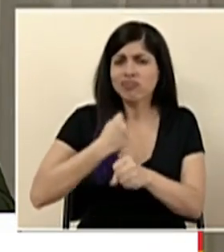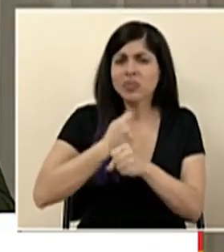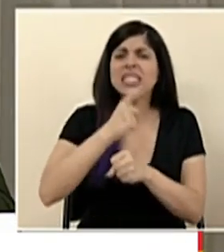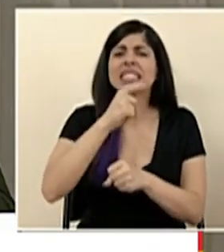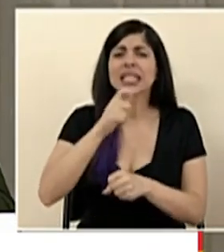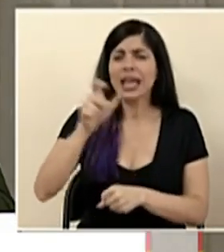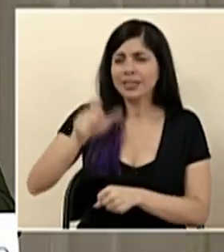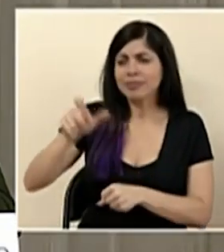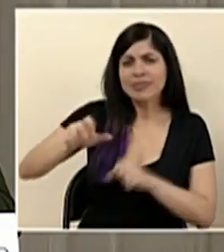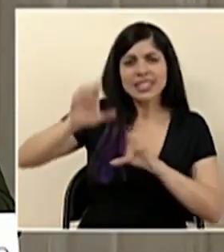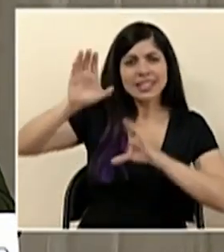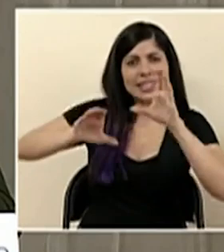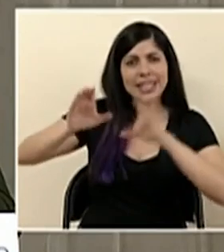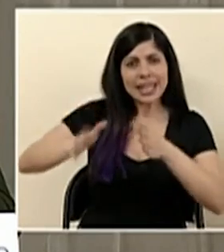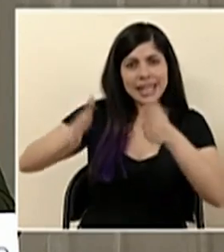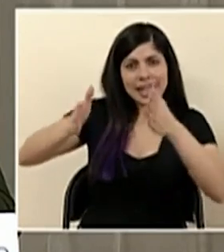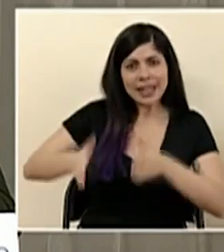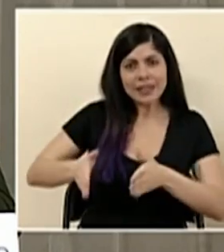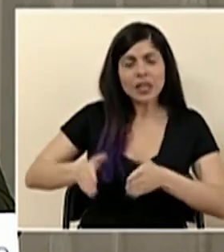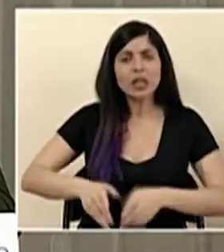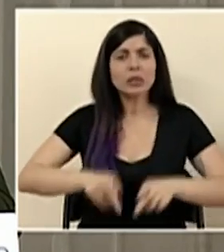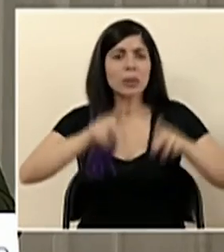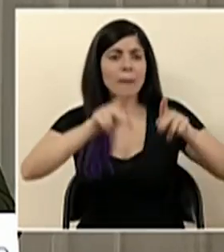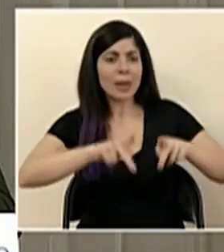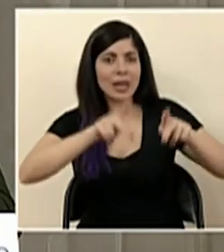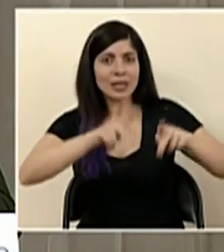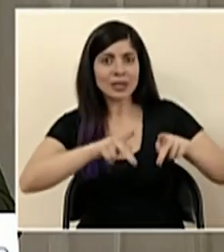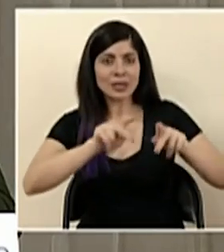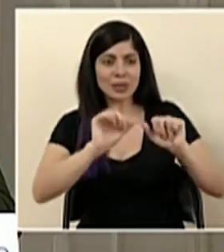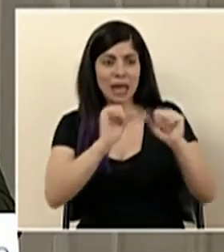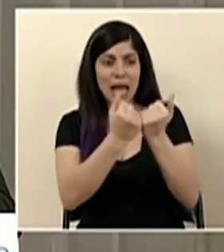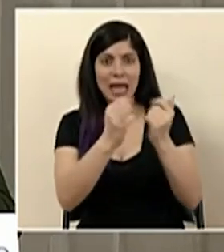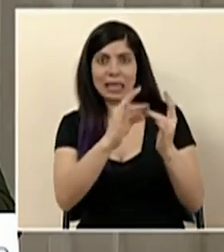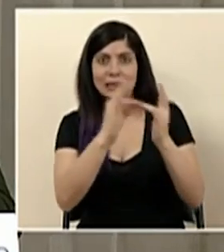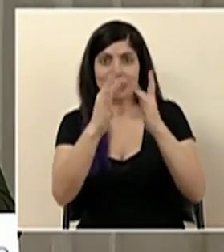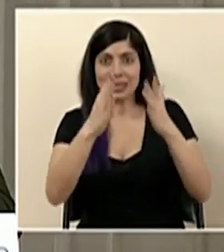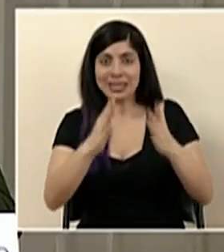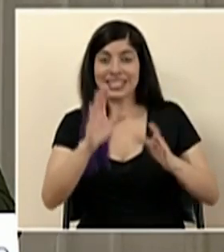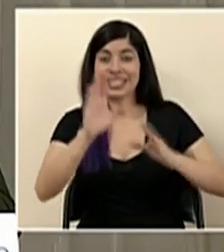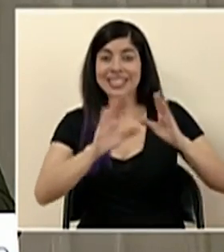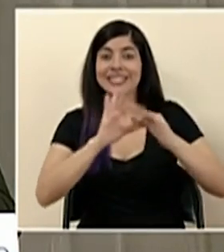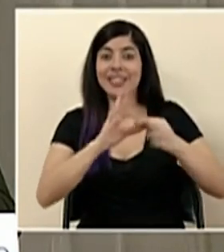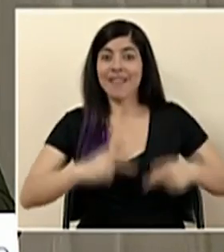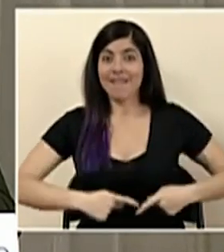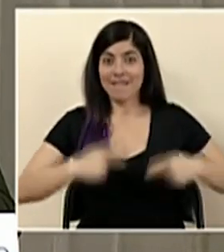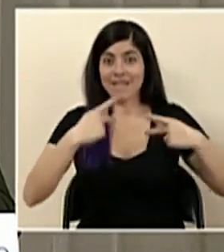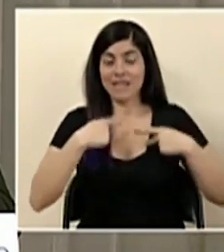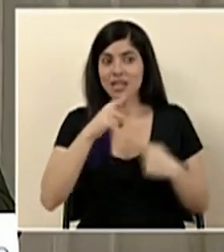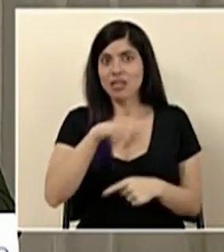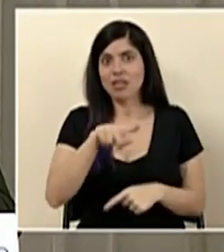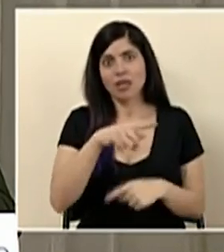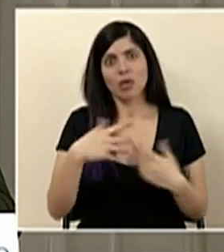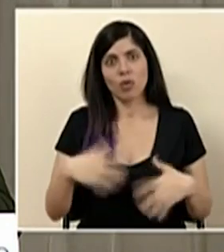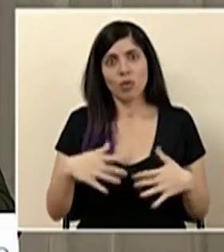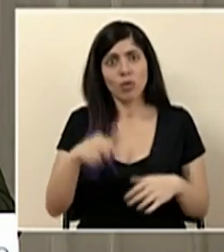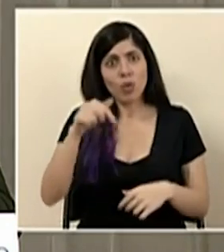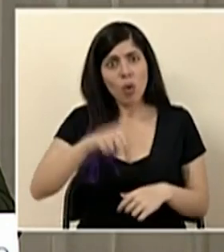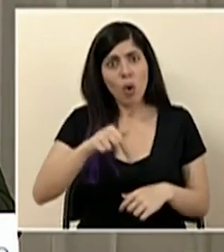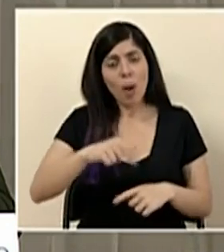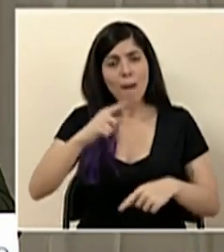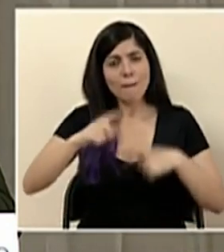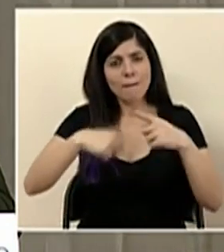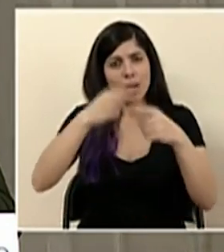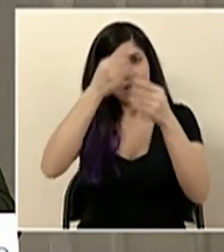científicos, las personas del sector especializado de las ciencias de la vida. Hoy estaremos